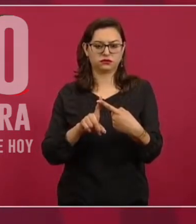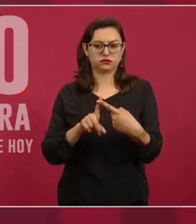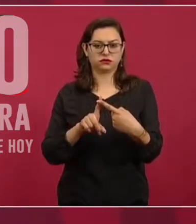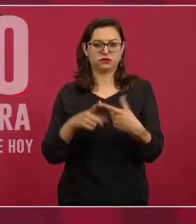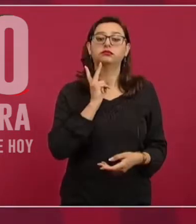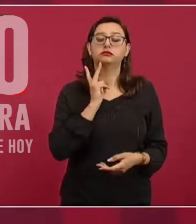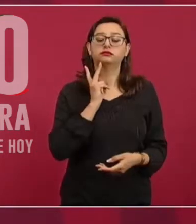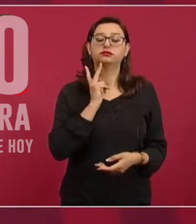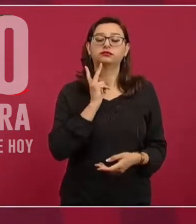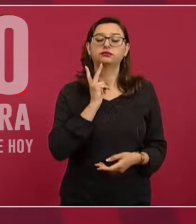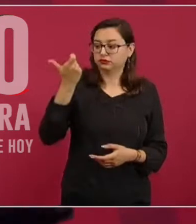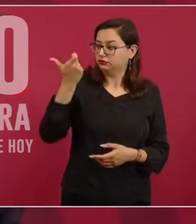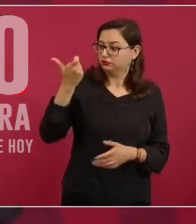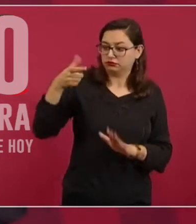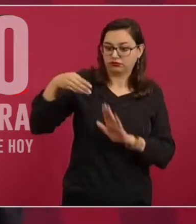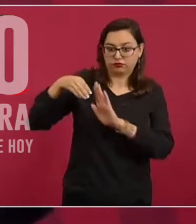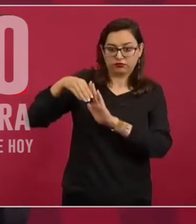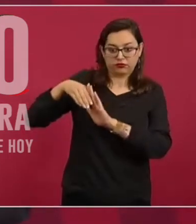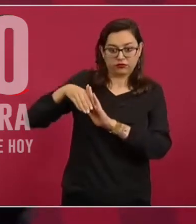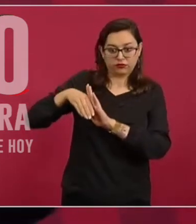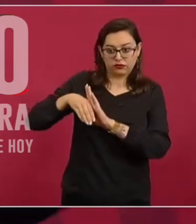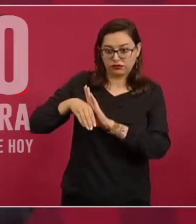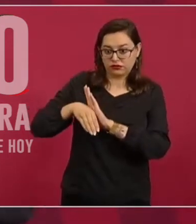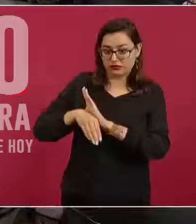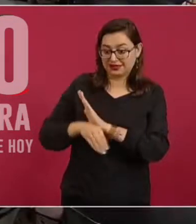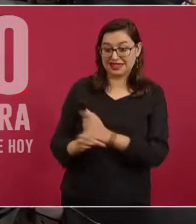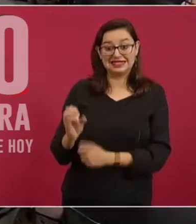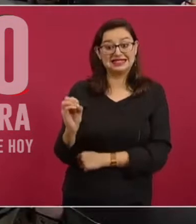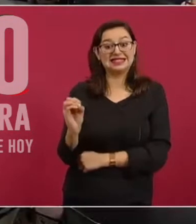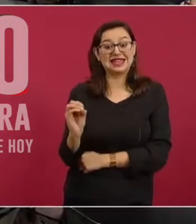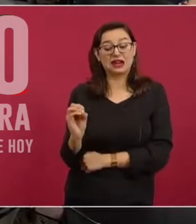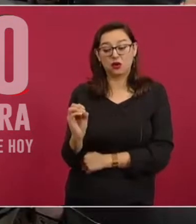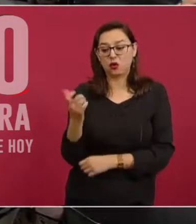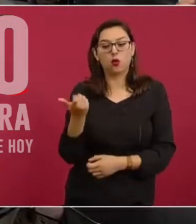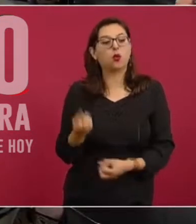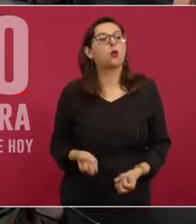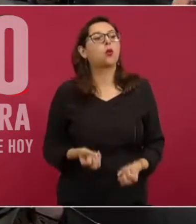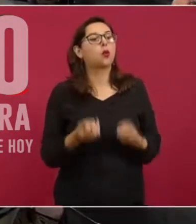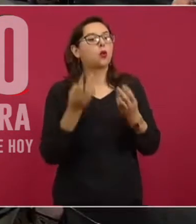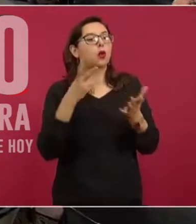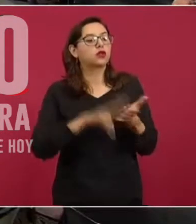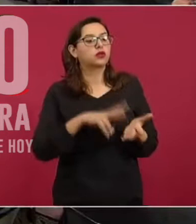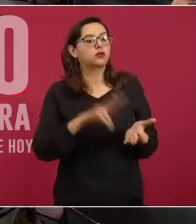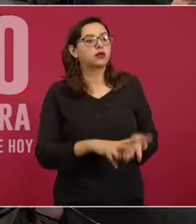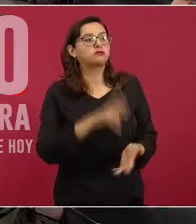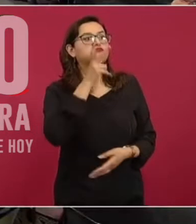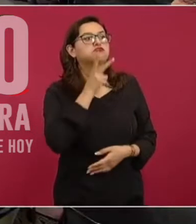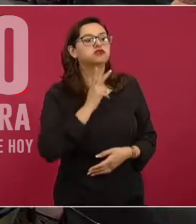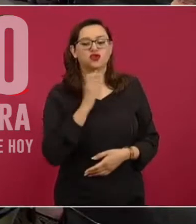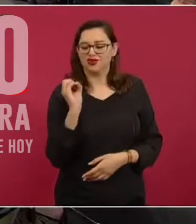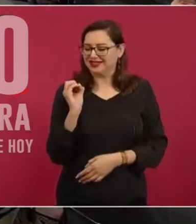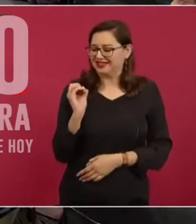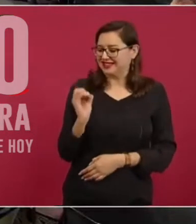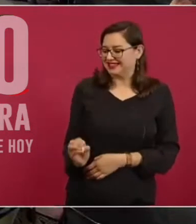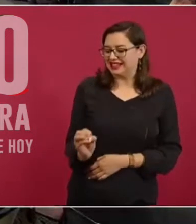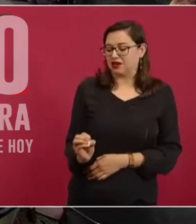del petróleo, que dejó de tener precio el petróleo crudo, cero, ahí andaban los barcos, los